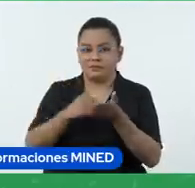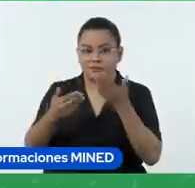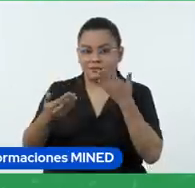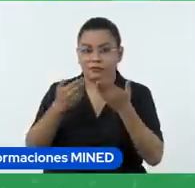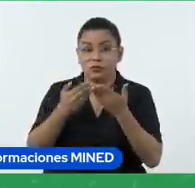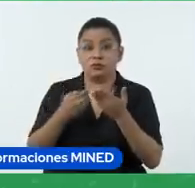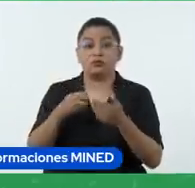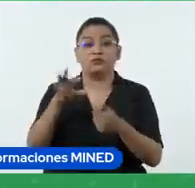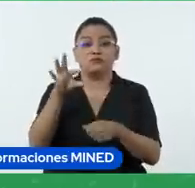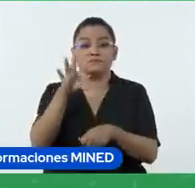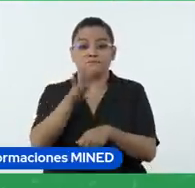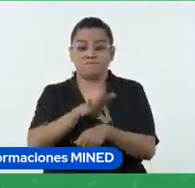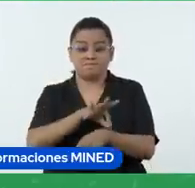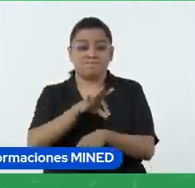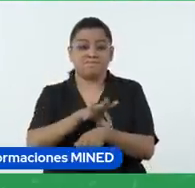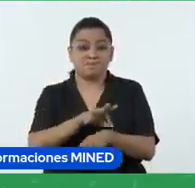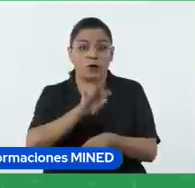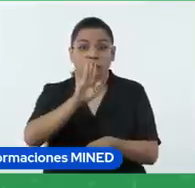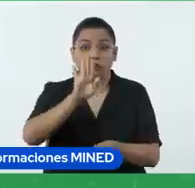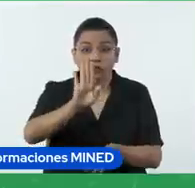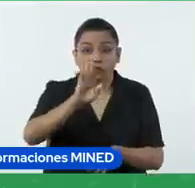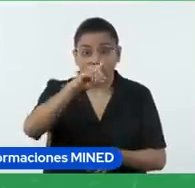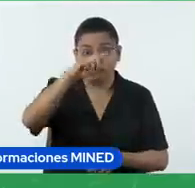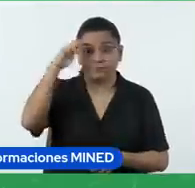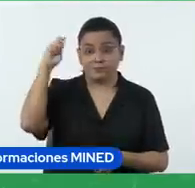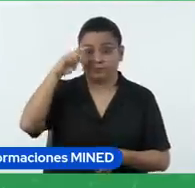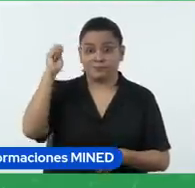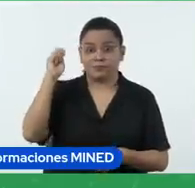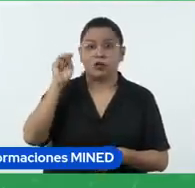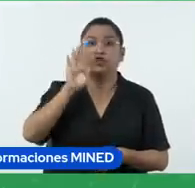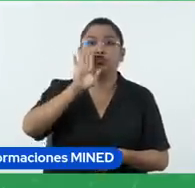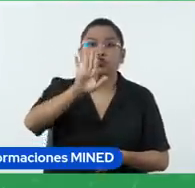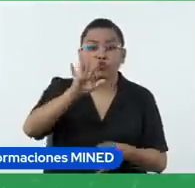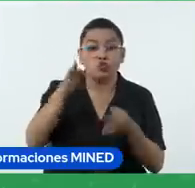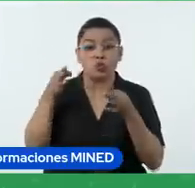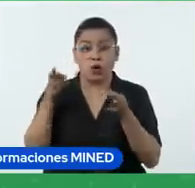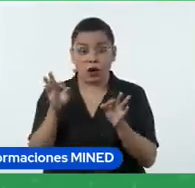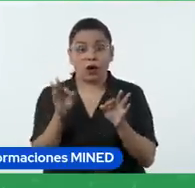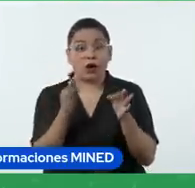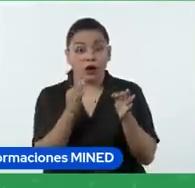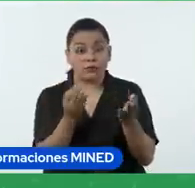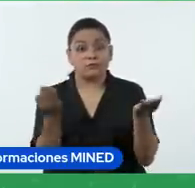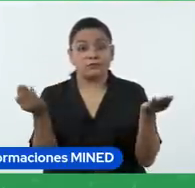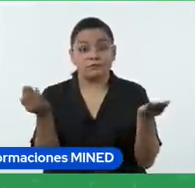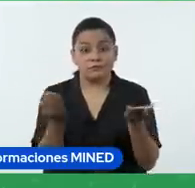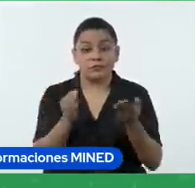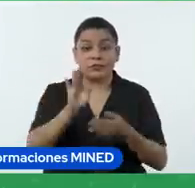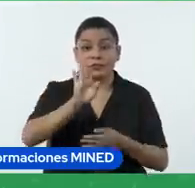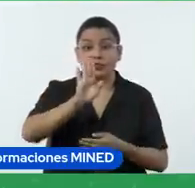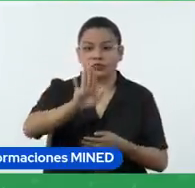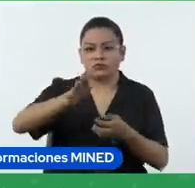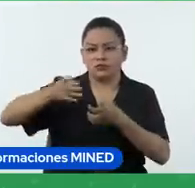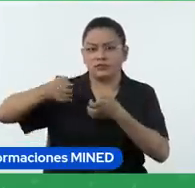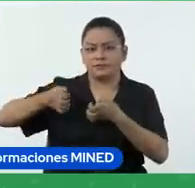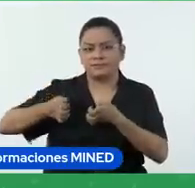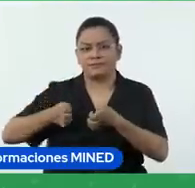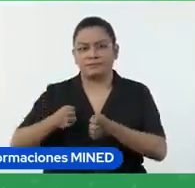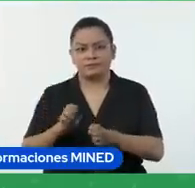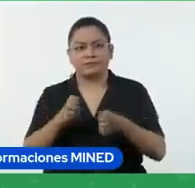expertos en su área. Tienen sus propias formas, tienen sus propias estrategias.